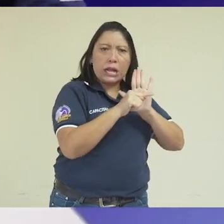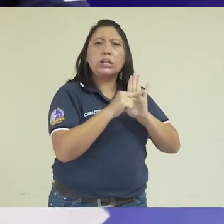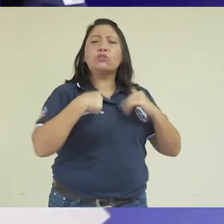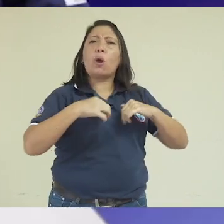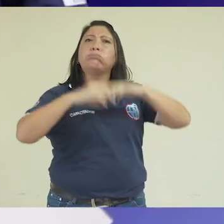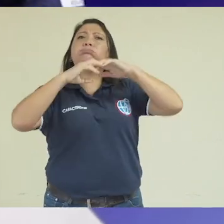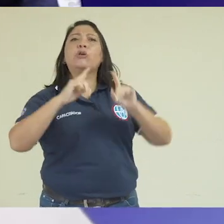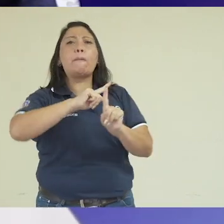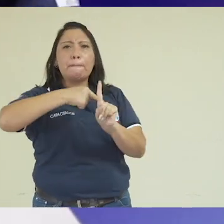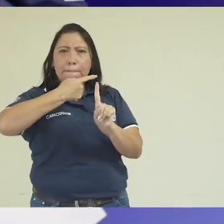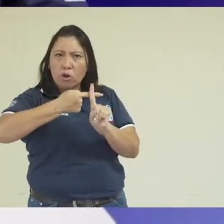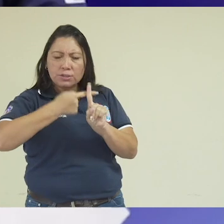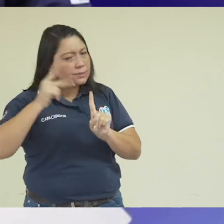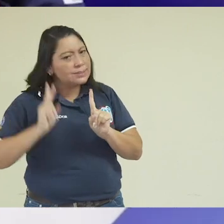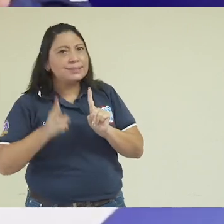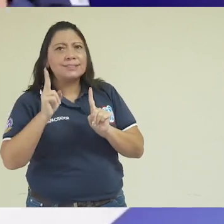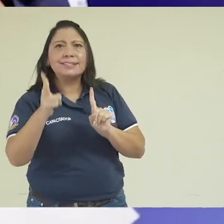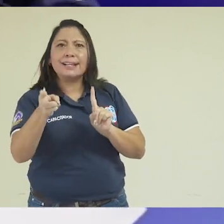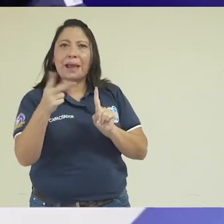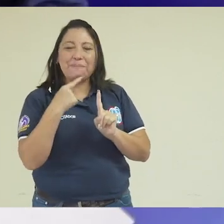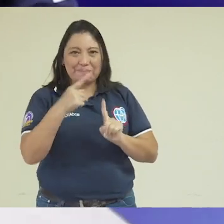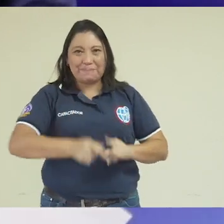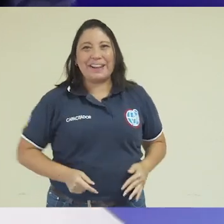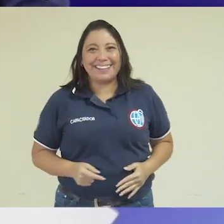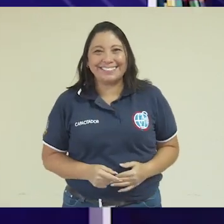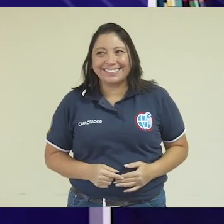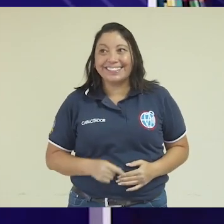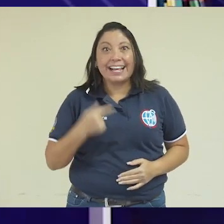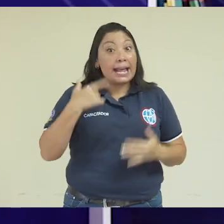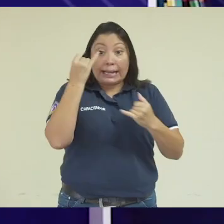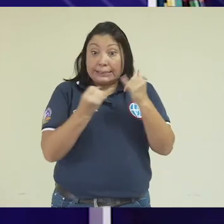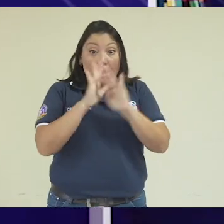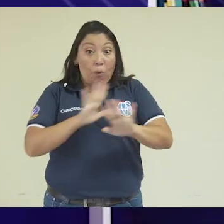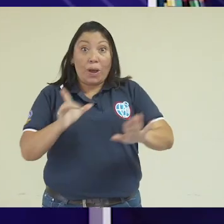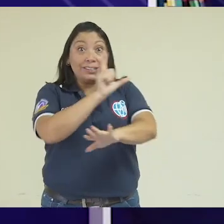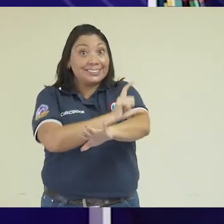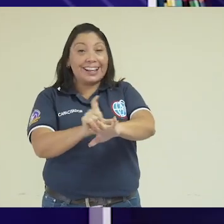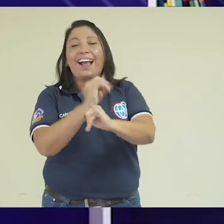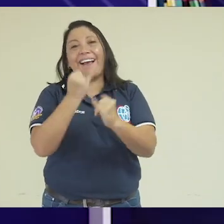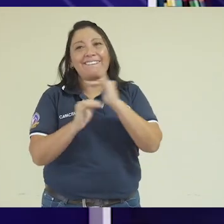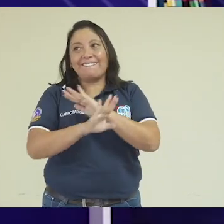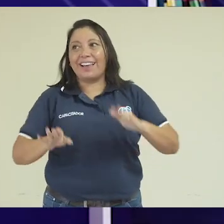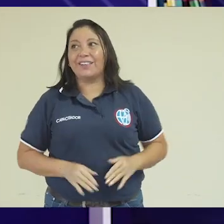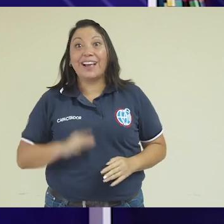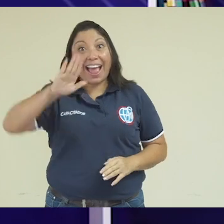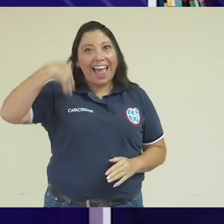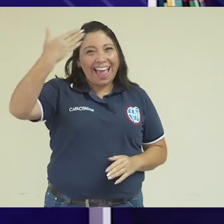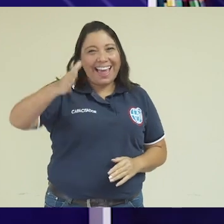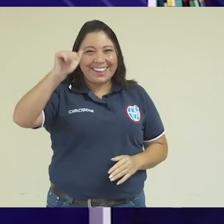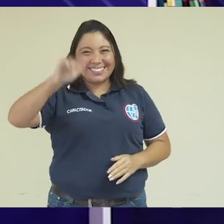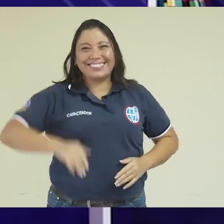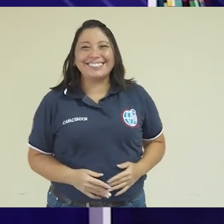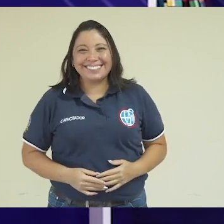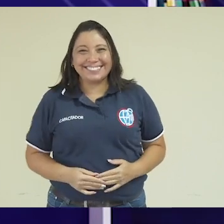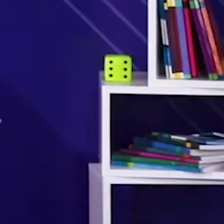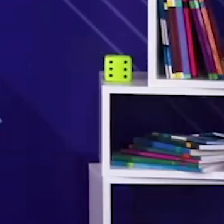utilizarlo para algo positivo y de ello sacar un provecho. Colorín colorado, este cuento se ha terminado. Nos vemos en